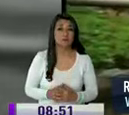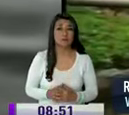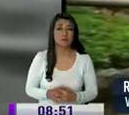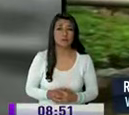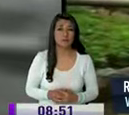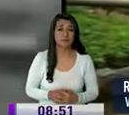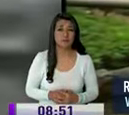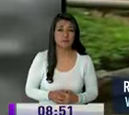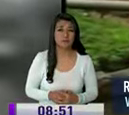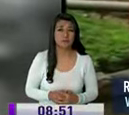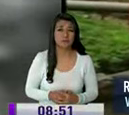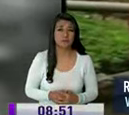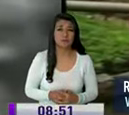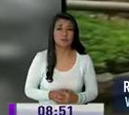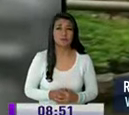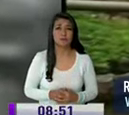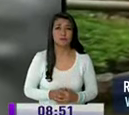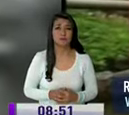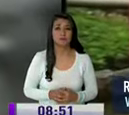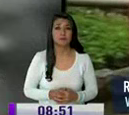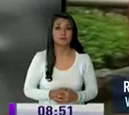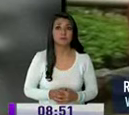la ayuda de la naturaleza está